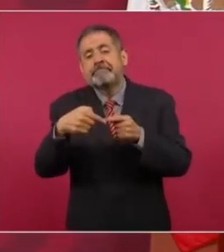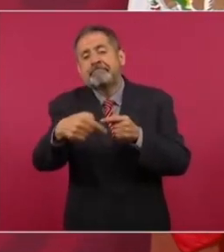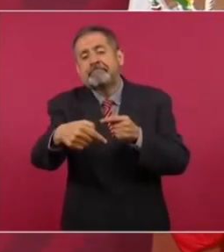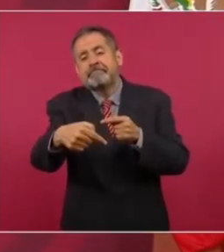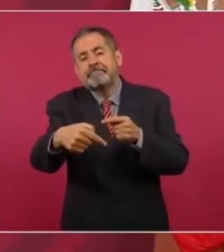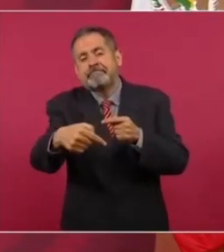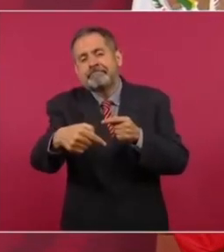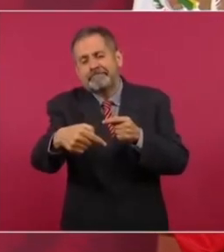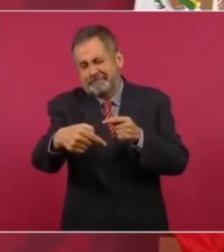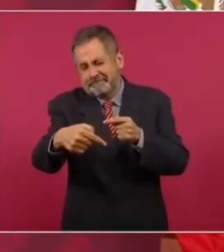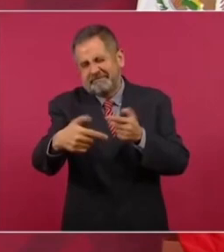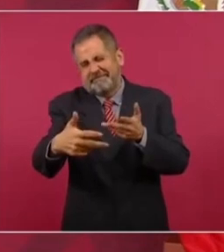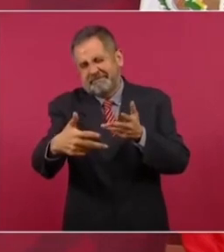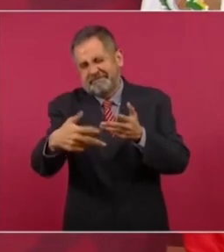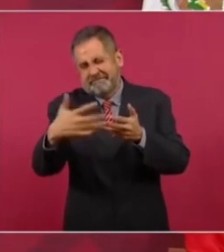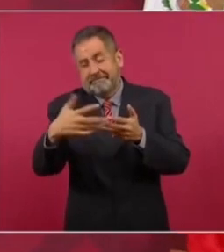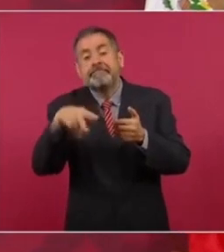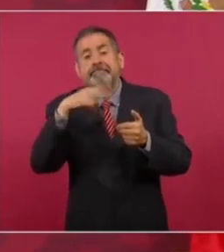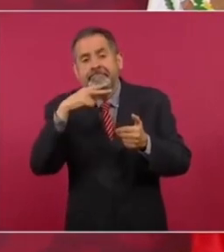este